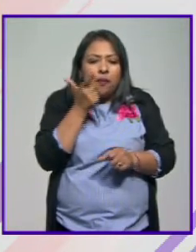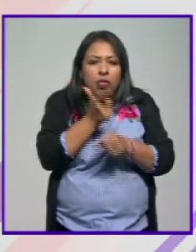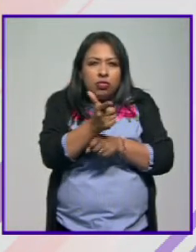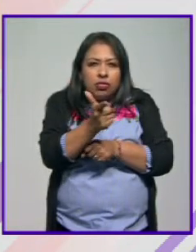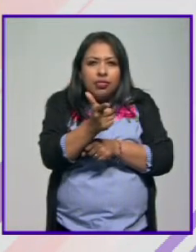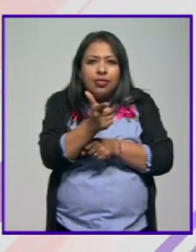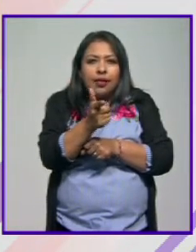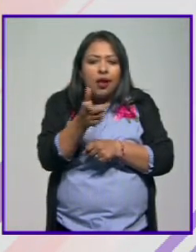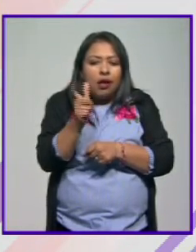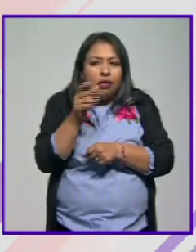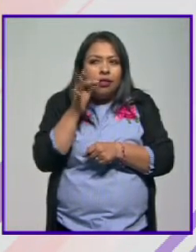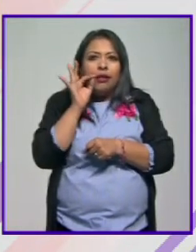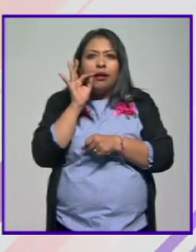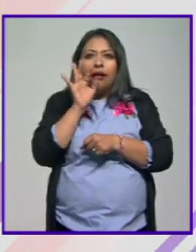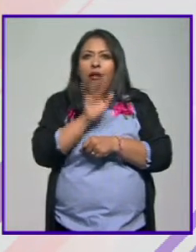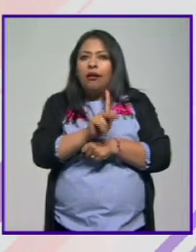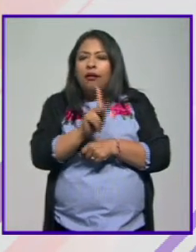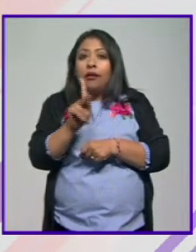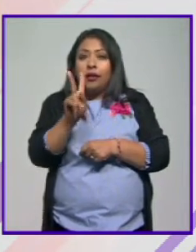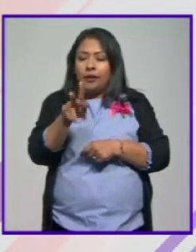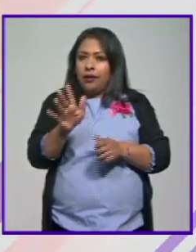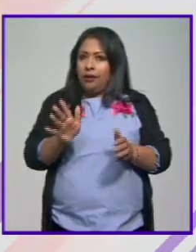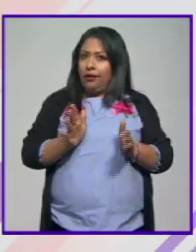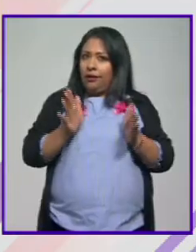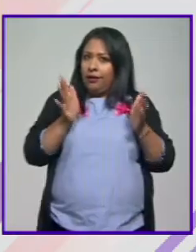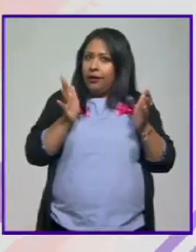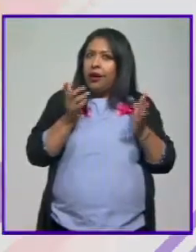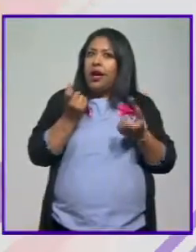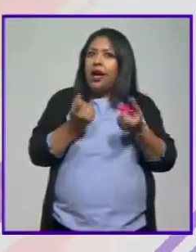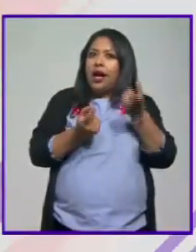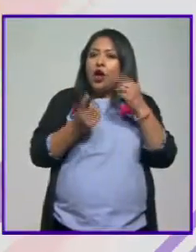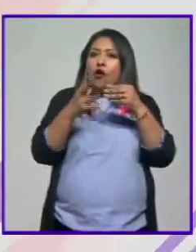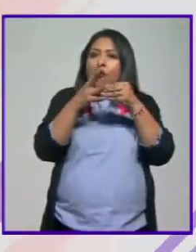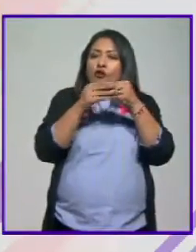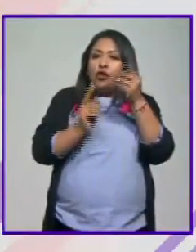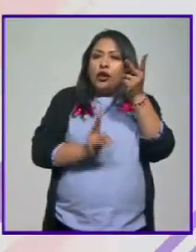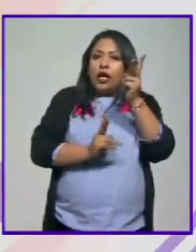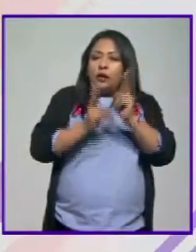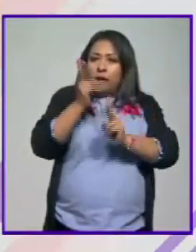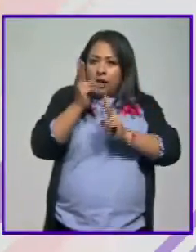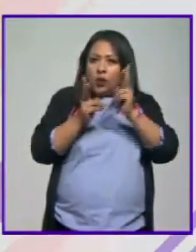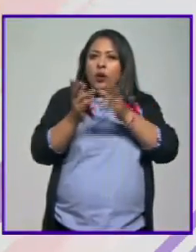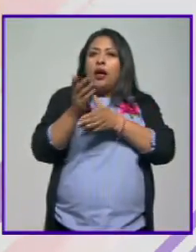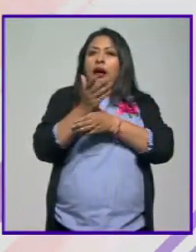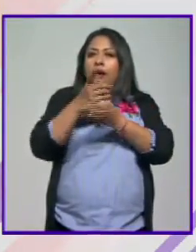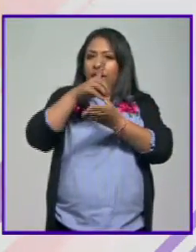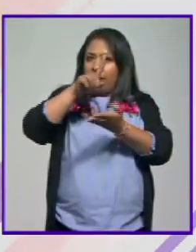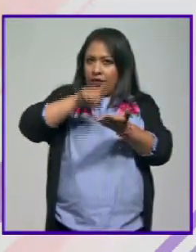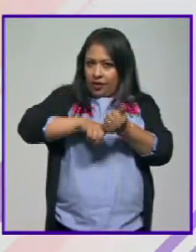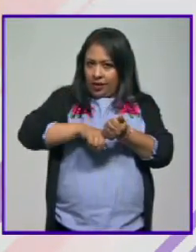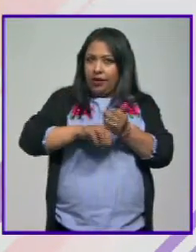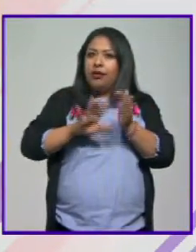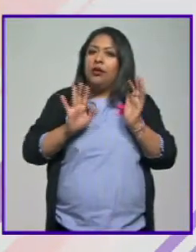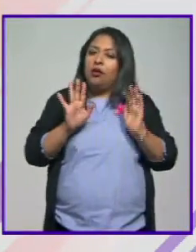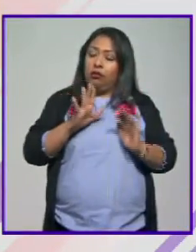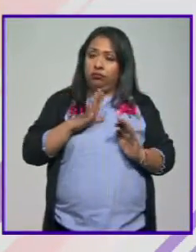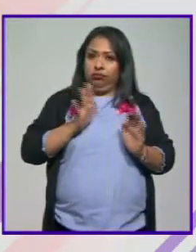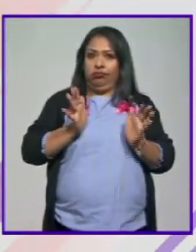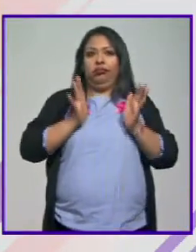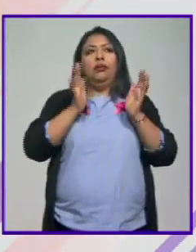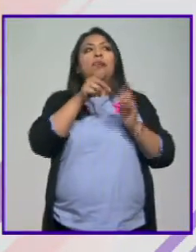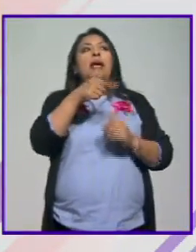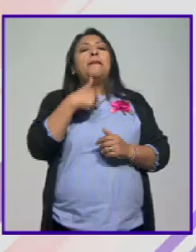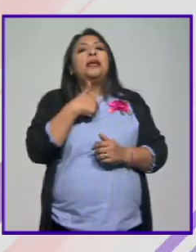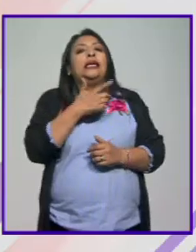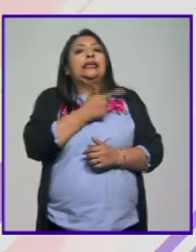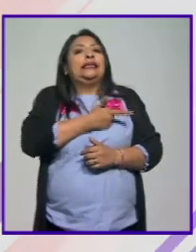identifiques en tu taza y se van a sorprender de algunas frutas y verduras que el café contiene en algunos casos a mí